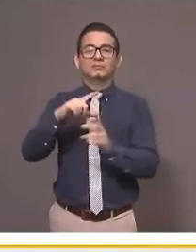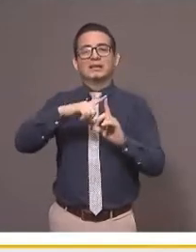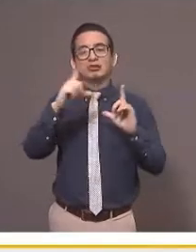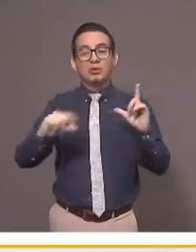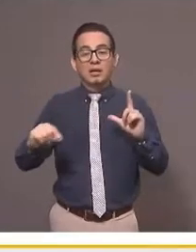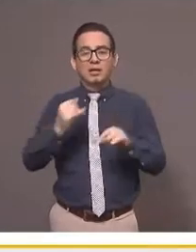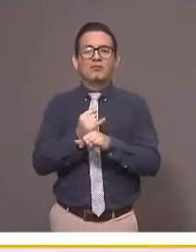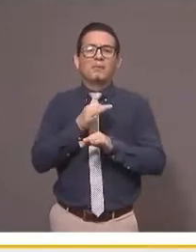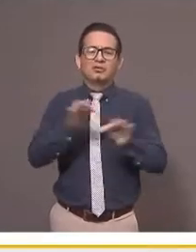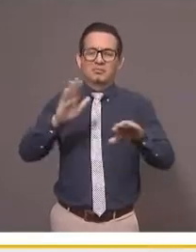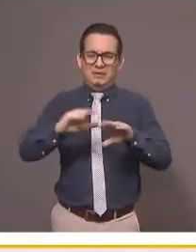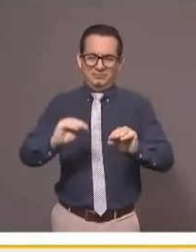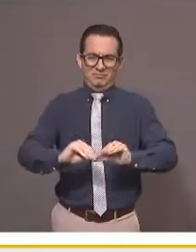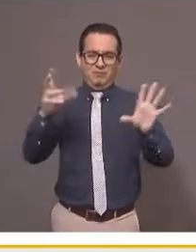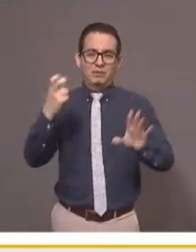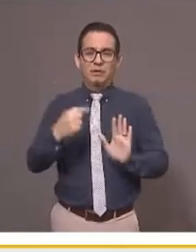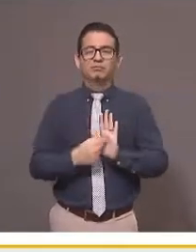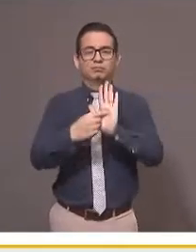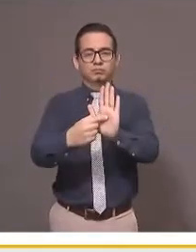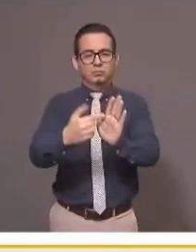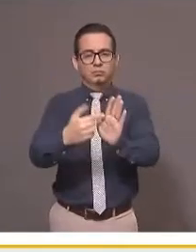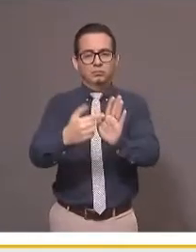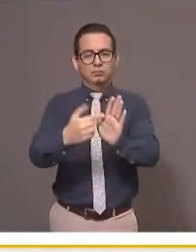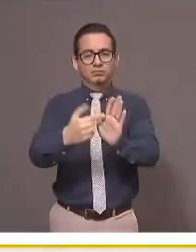transparencia y la rendición de cuentas.